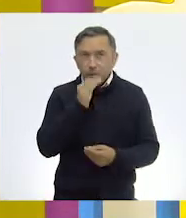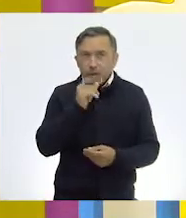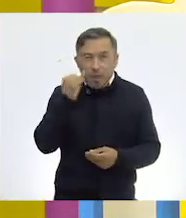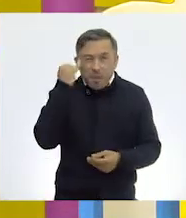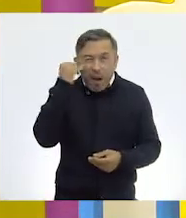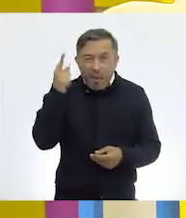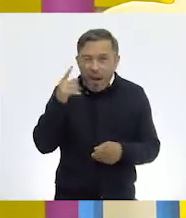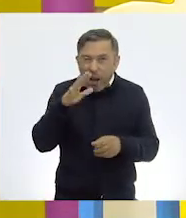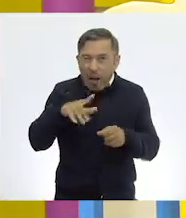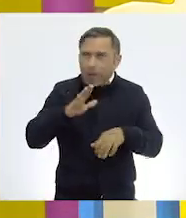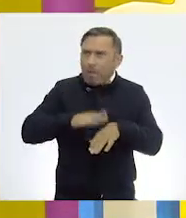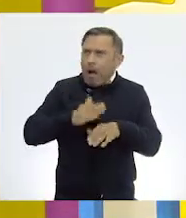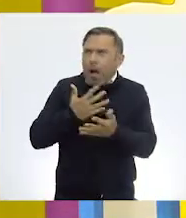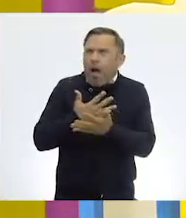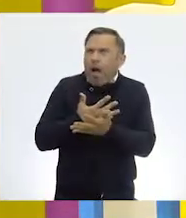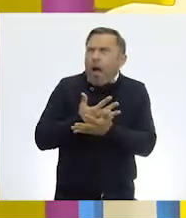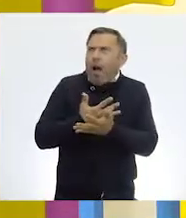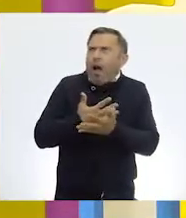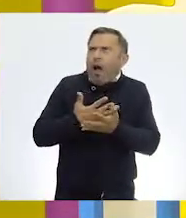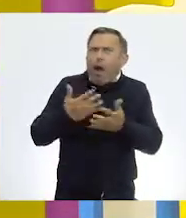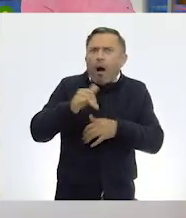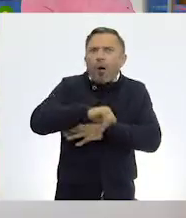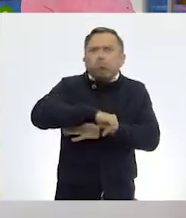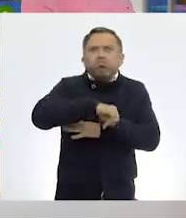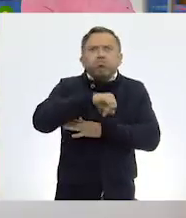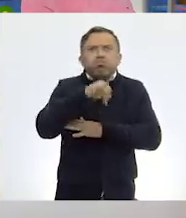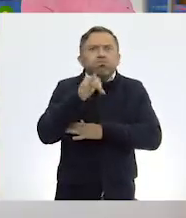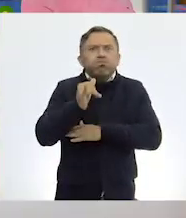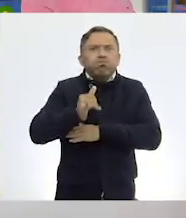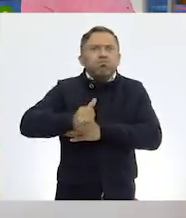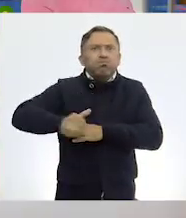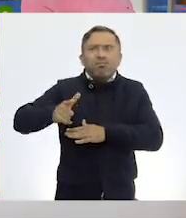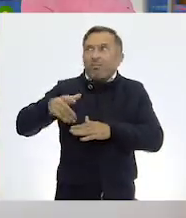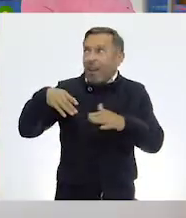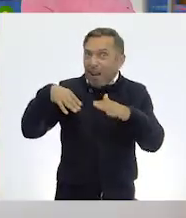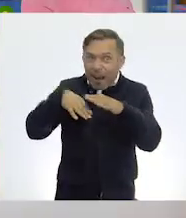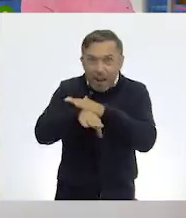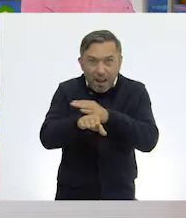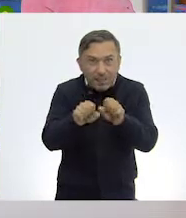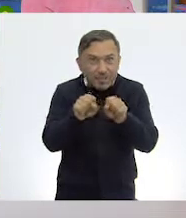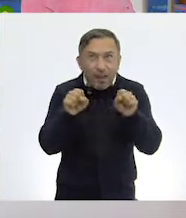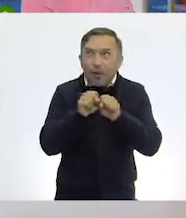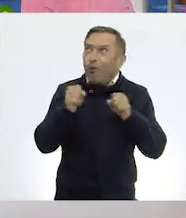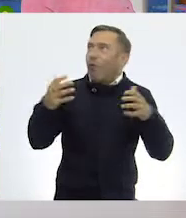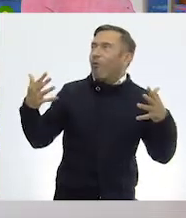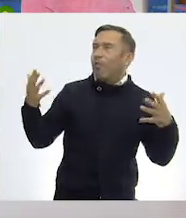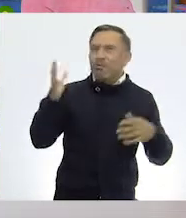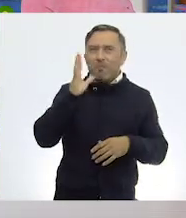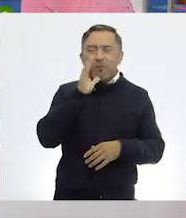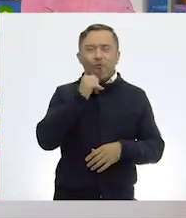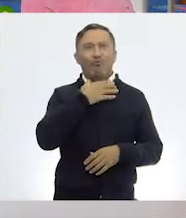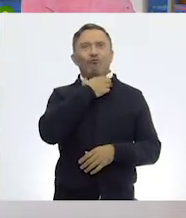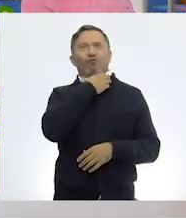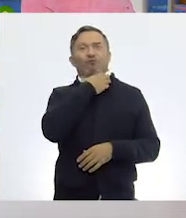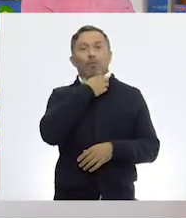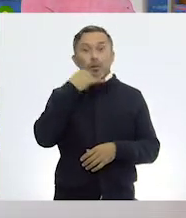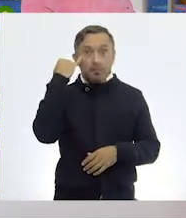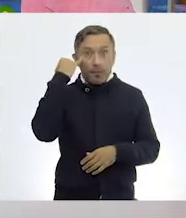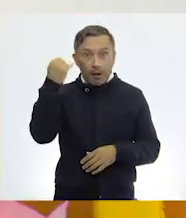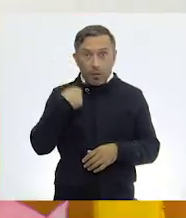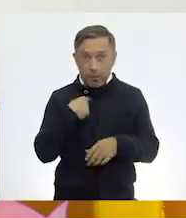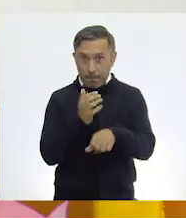gigante que apenas cabe aquí en nuestro salón. Imagínate que quiero ver una película, me siento y siento a mi ballena.